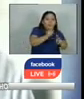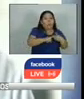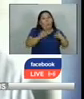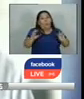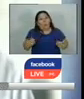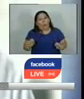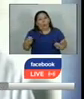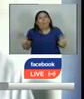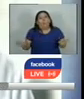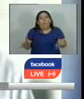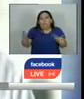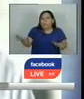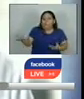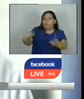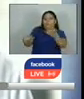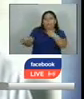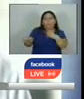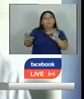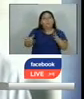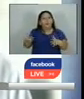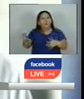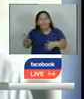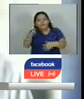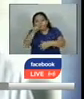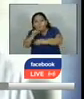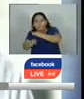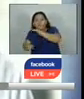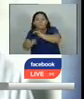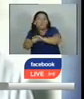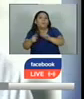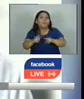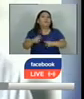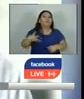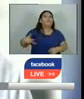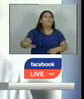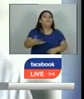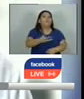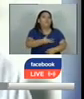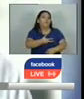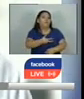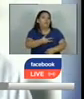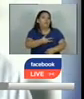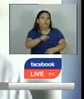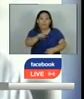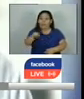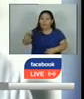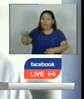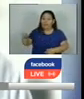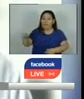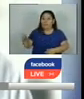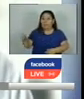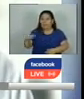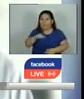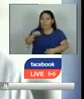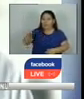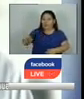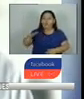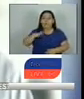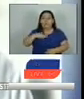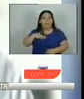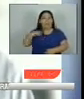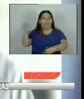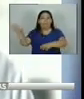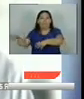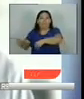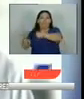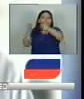lo que ellos están alegando, pero lo que tememos nosotros es de que realmente estas personas, la gran mayoría, vayan a ser